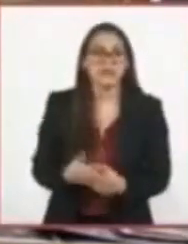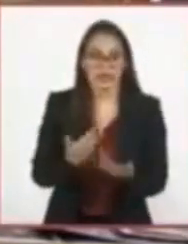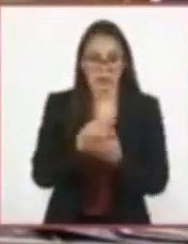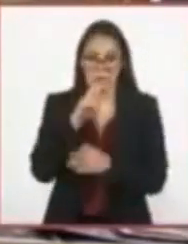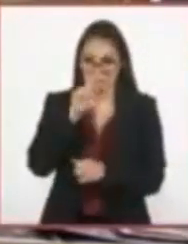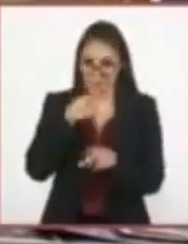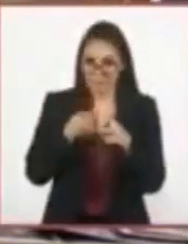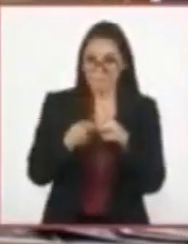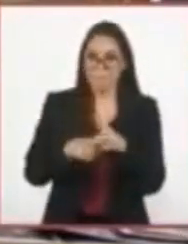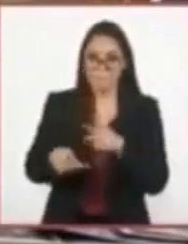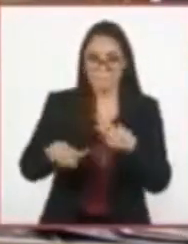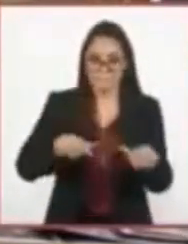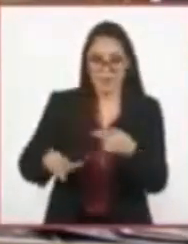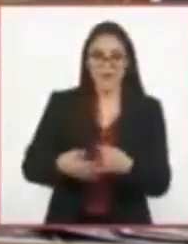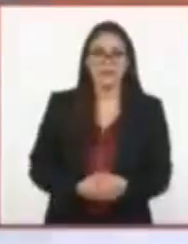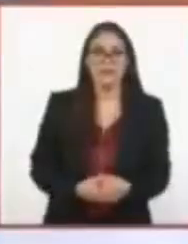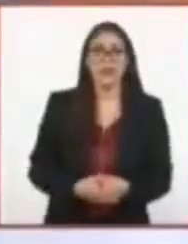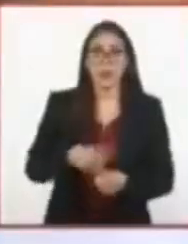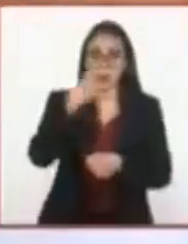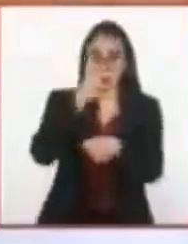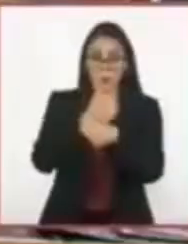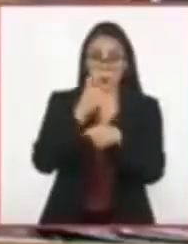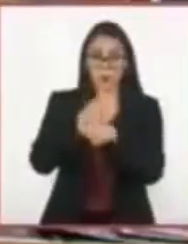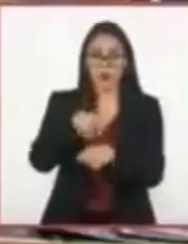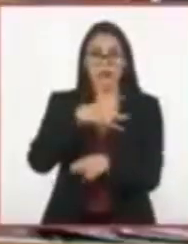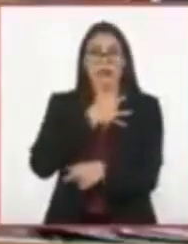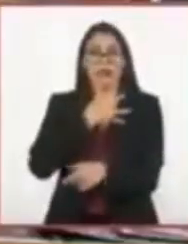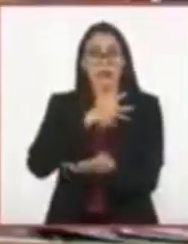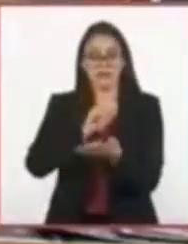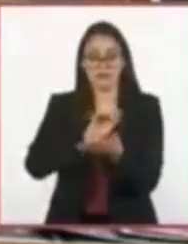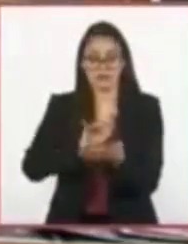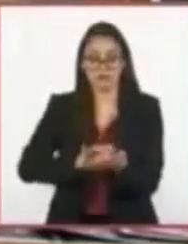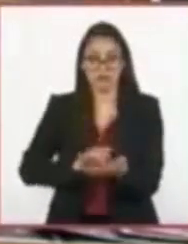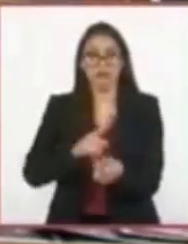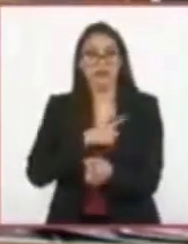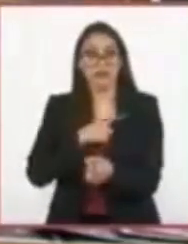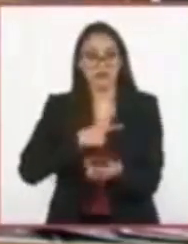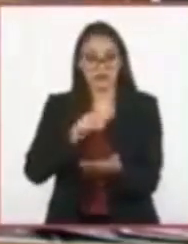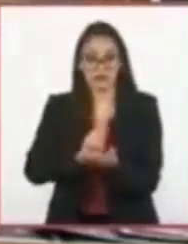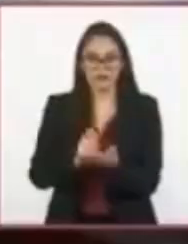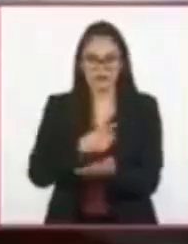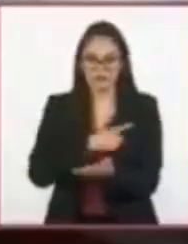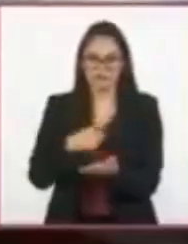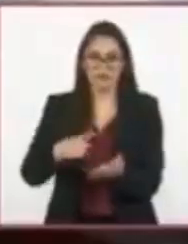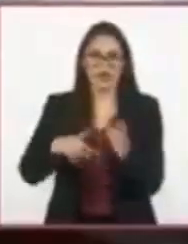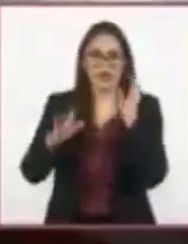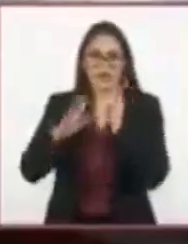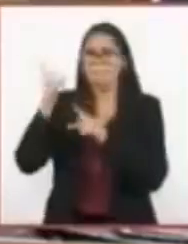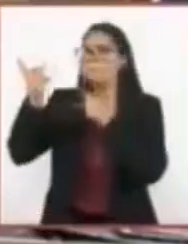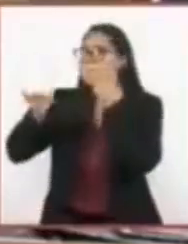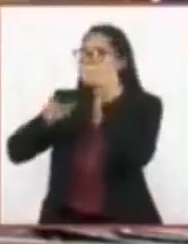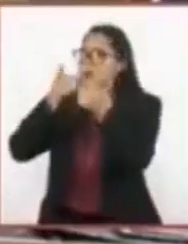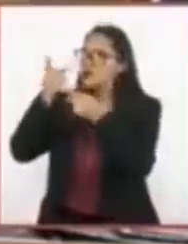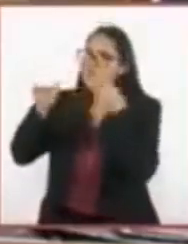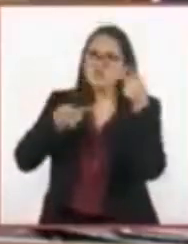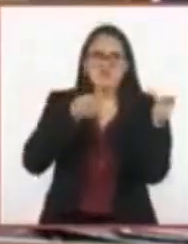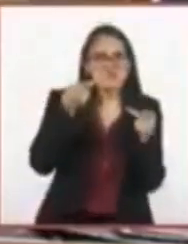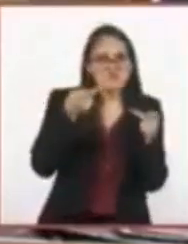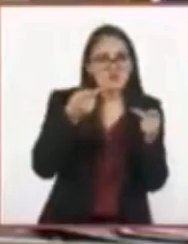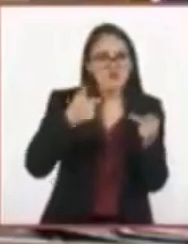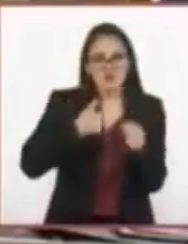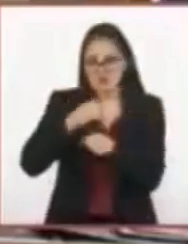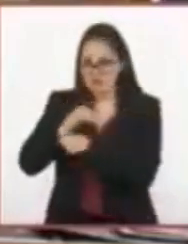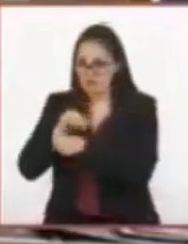Uno, la planificación del texto consiste en cocinar preguntas de investigación que